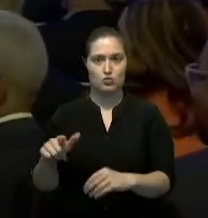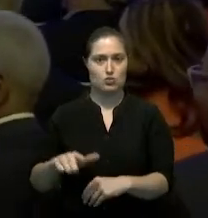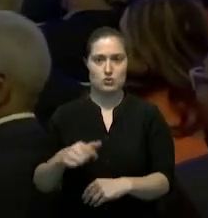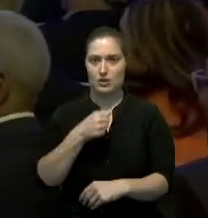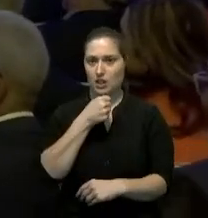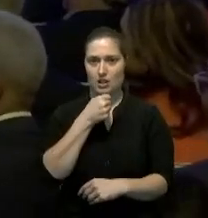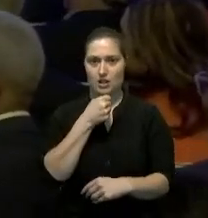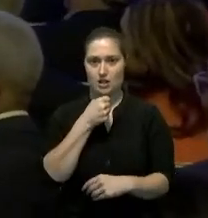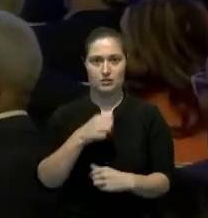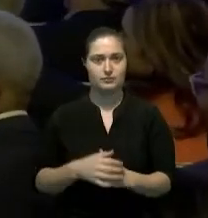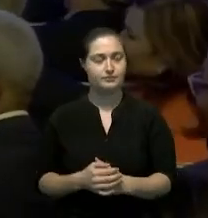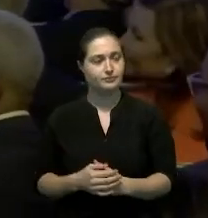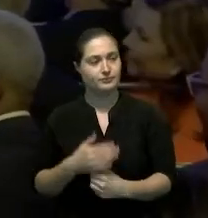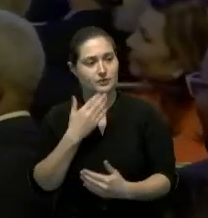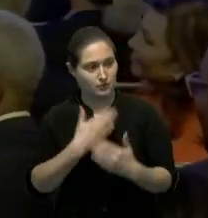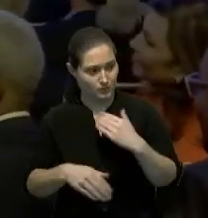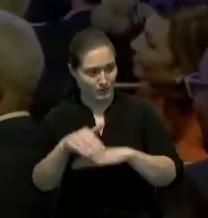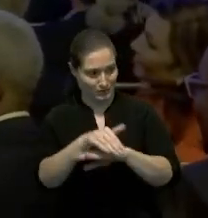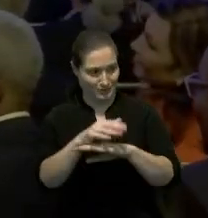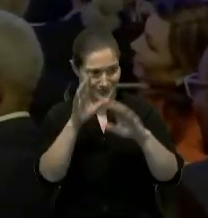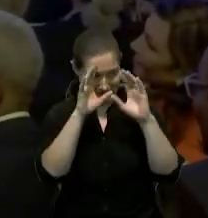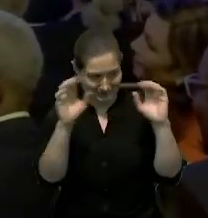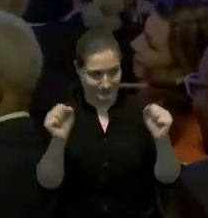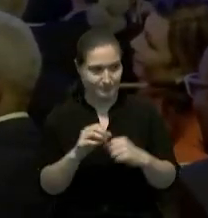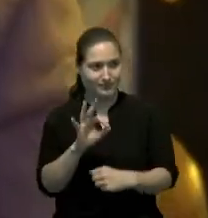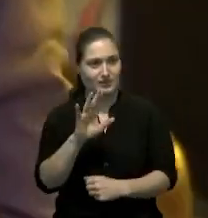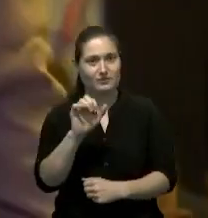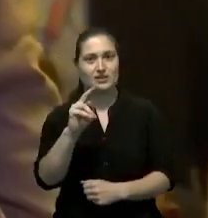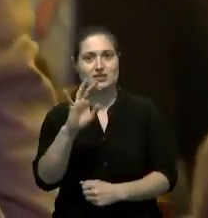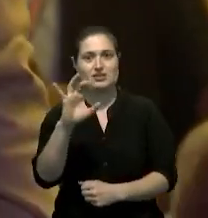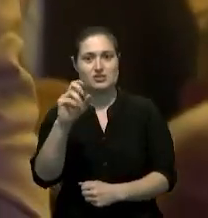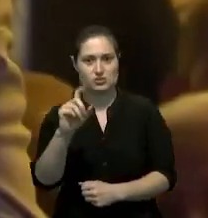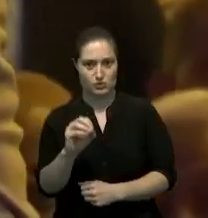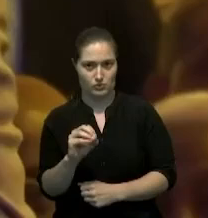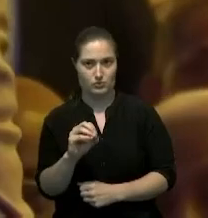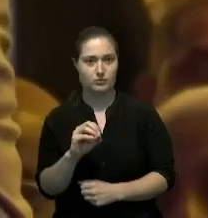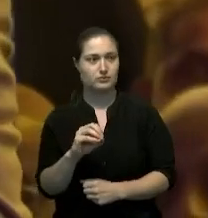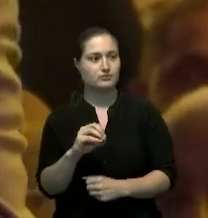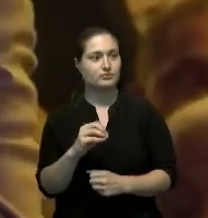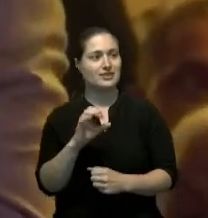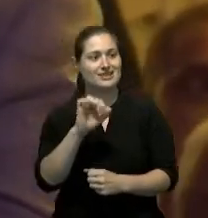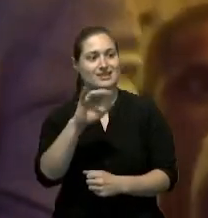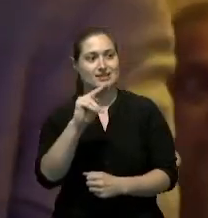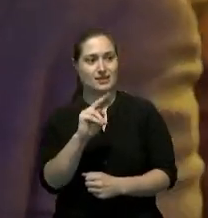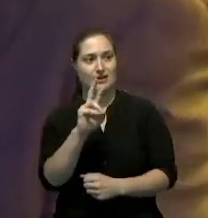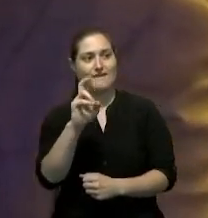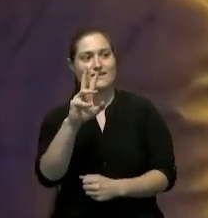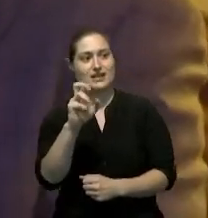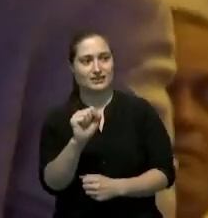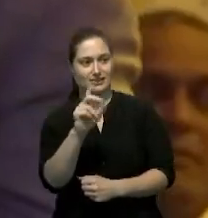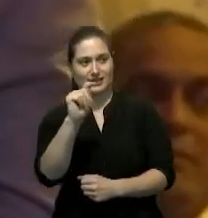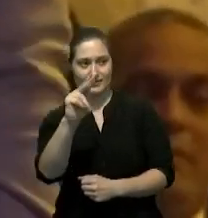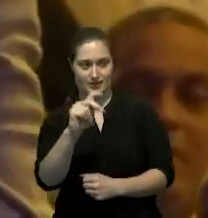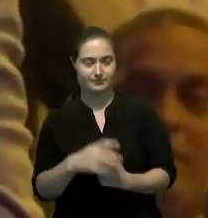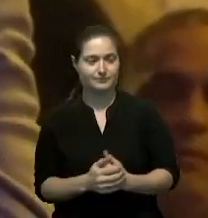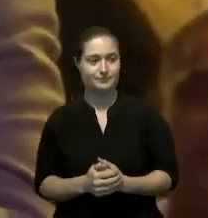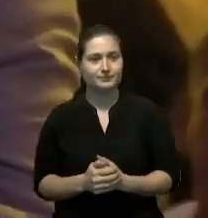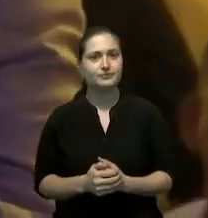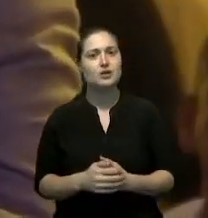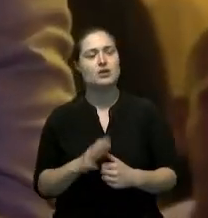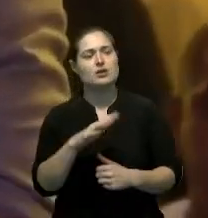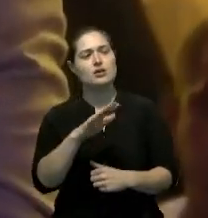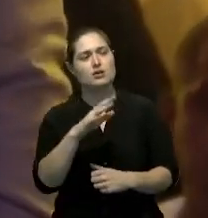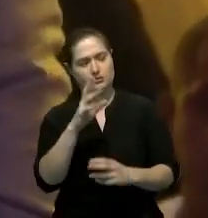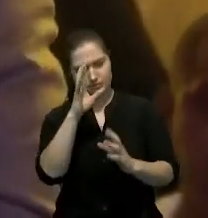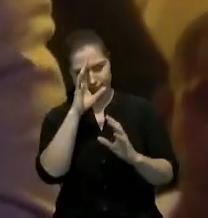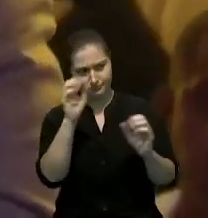buena noche presidente francisco roa programa sin reversa tv presidente haciendo un